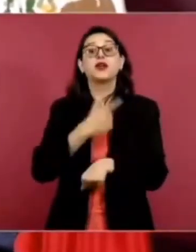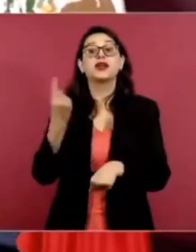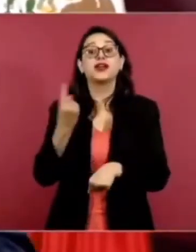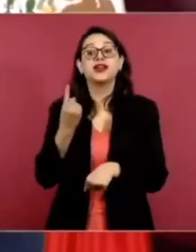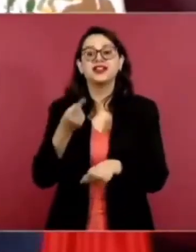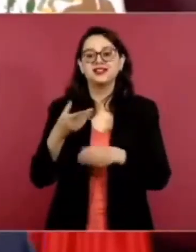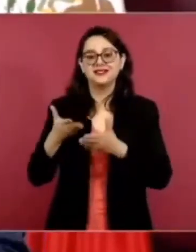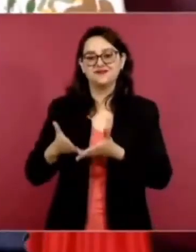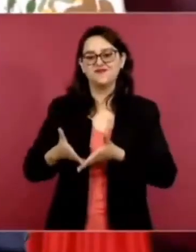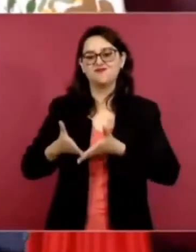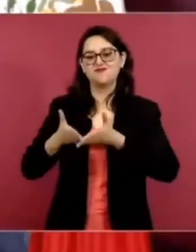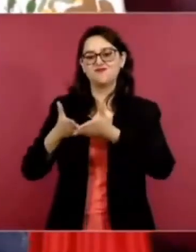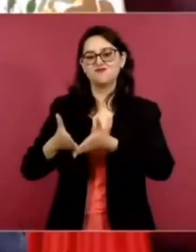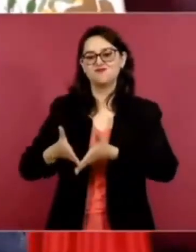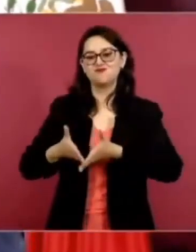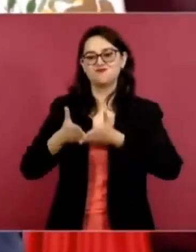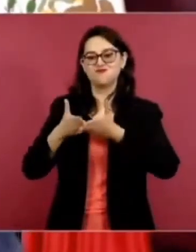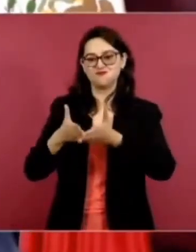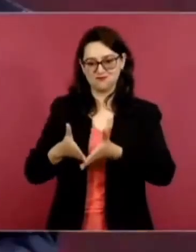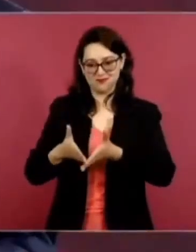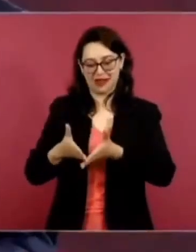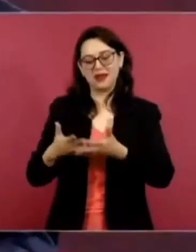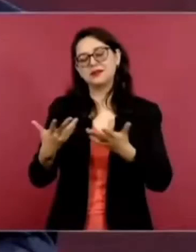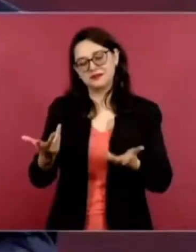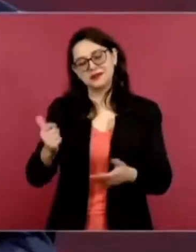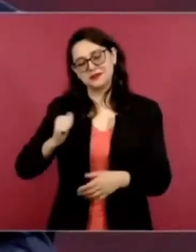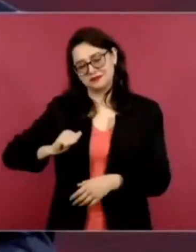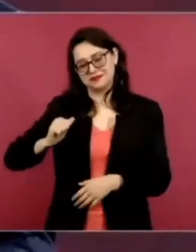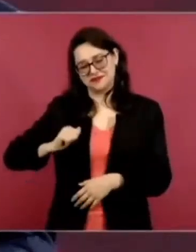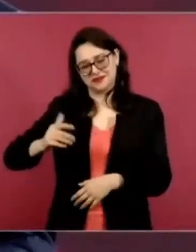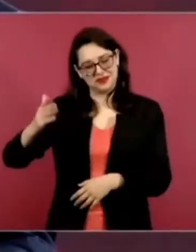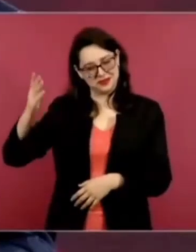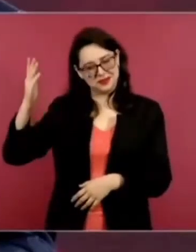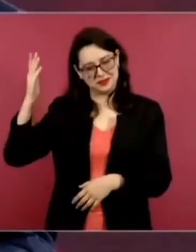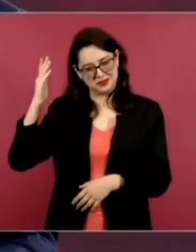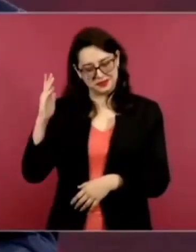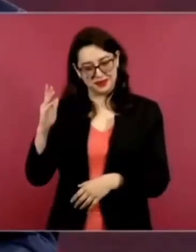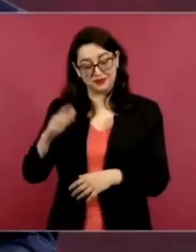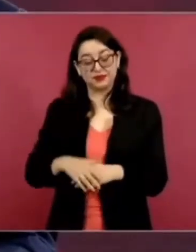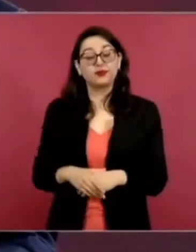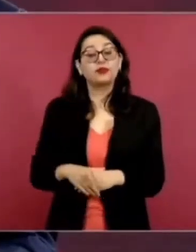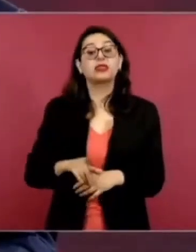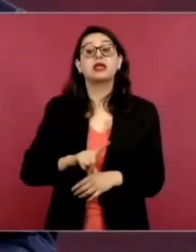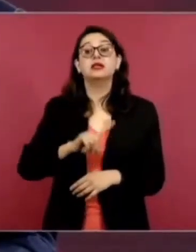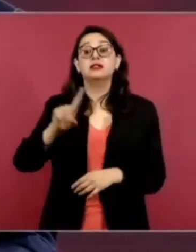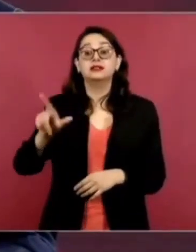Por la navegación. Luego, en los años 50,